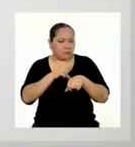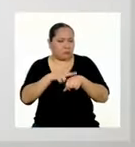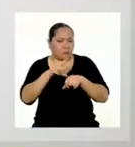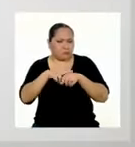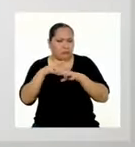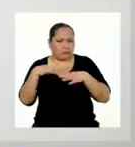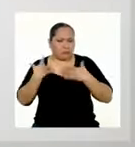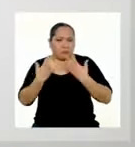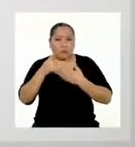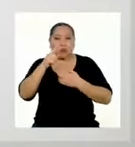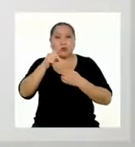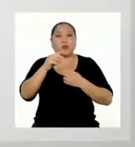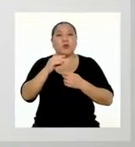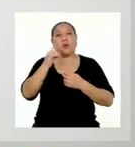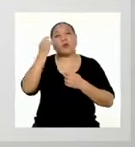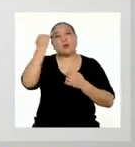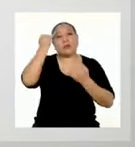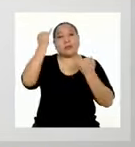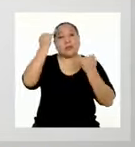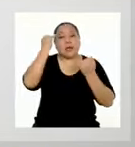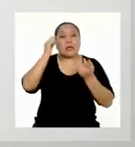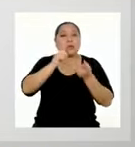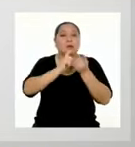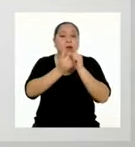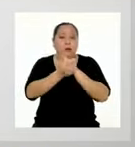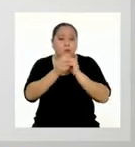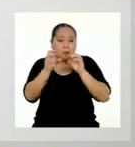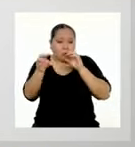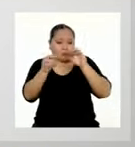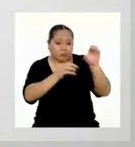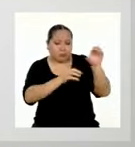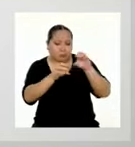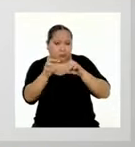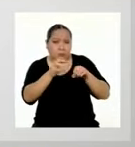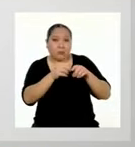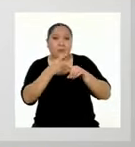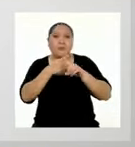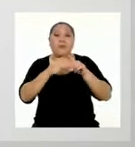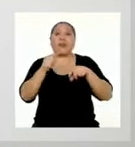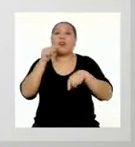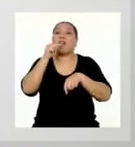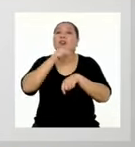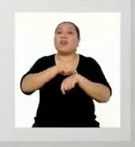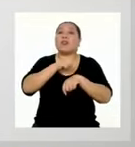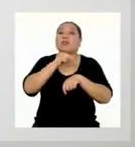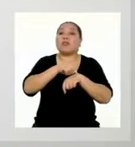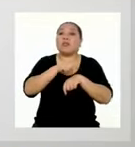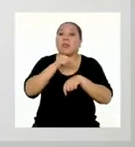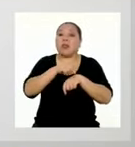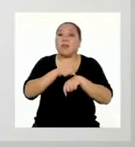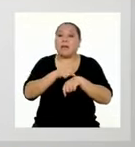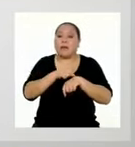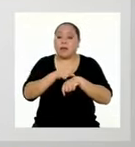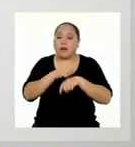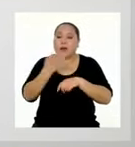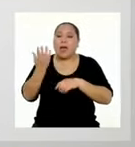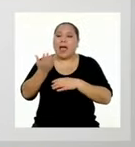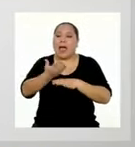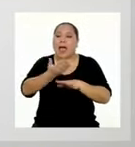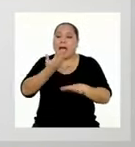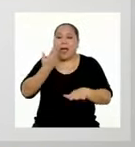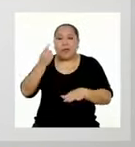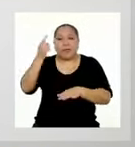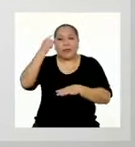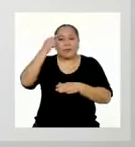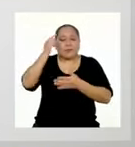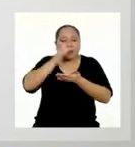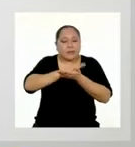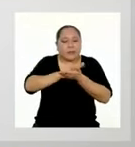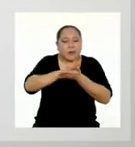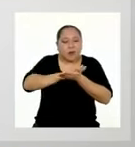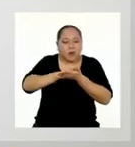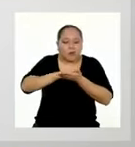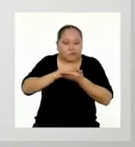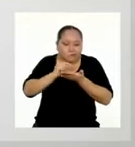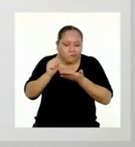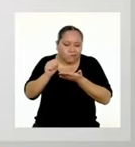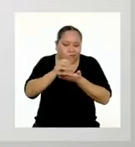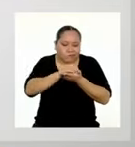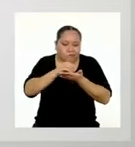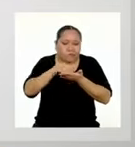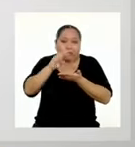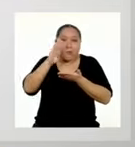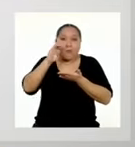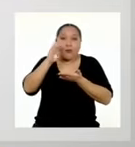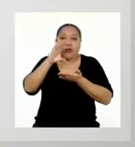que tengas la intención de mejorar es aceptado. Pero tómate el tiempo de hacer un boceto previo y luego un borrador.